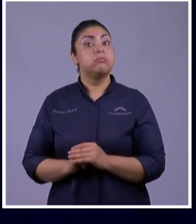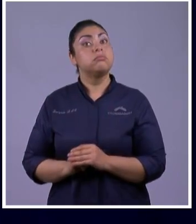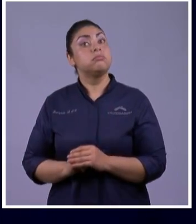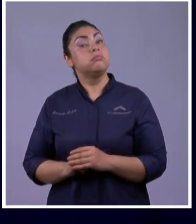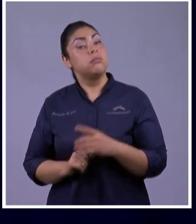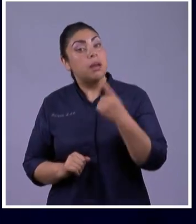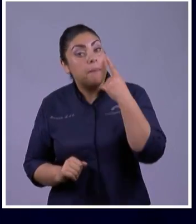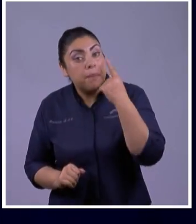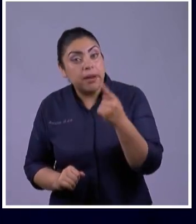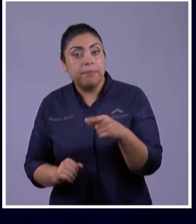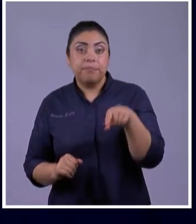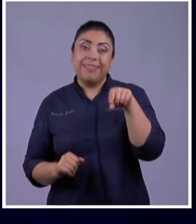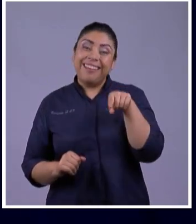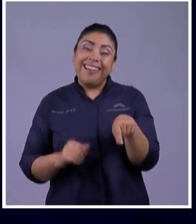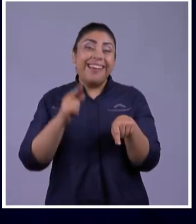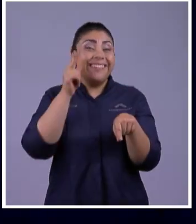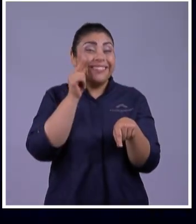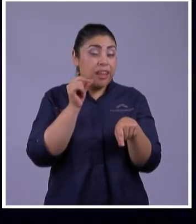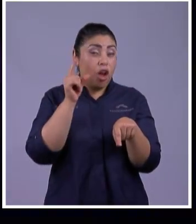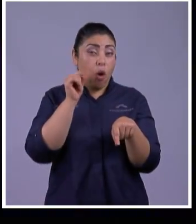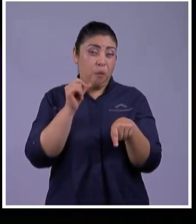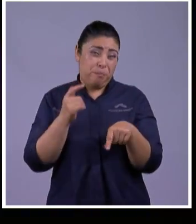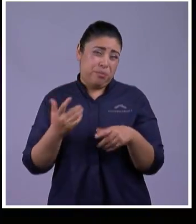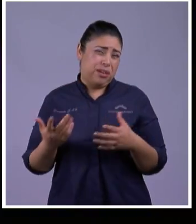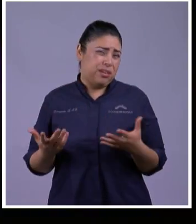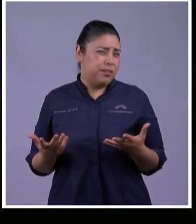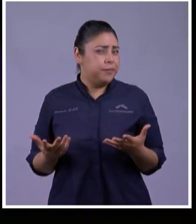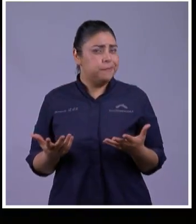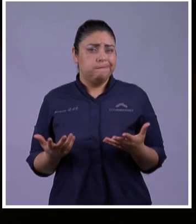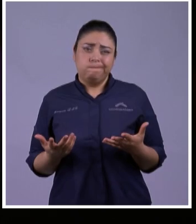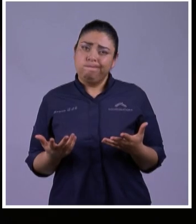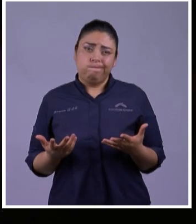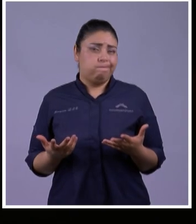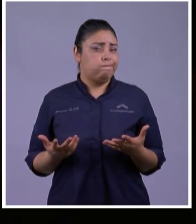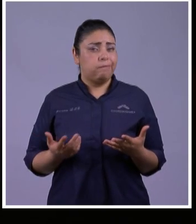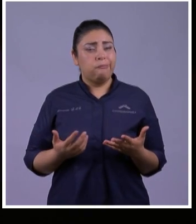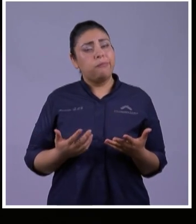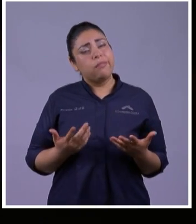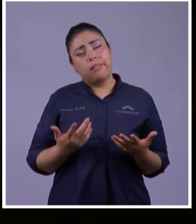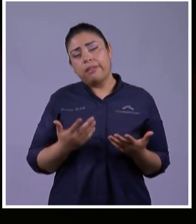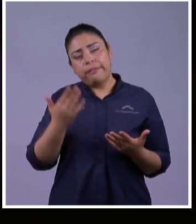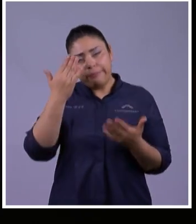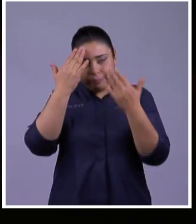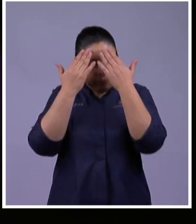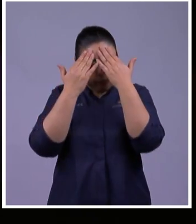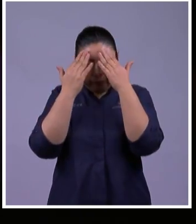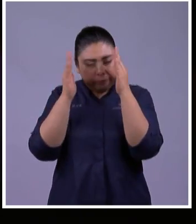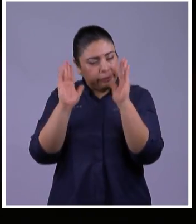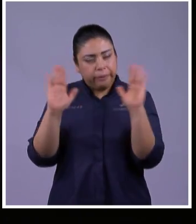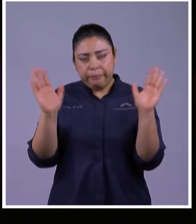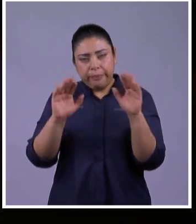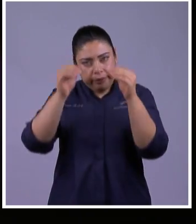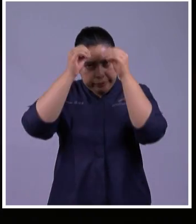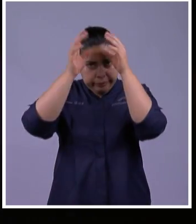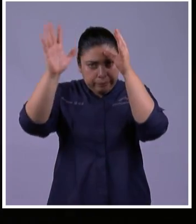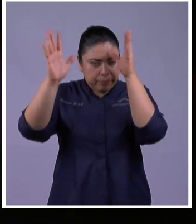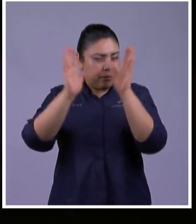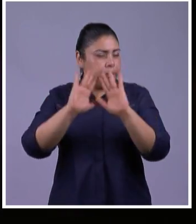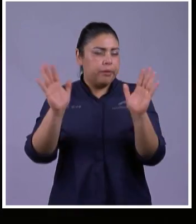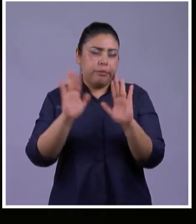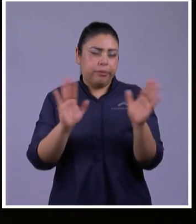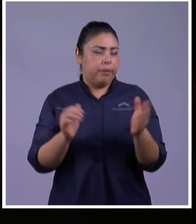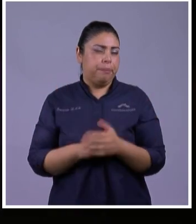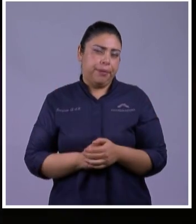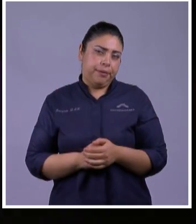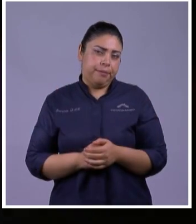yujú entonces ahora sí hablemos del nuevo normal pero